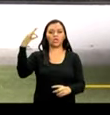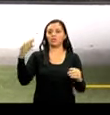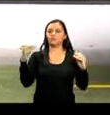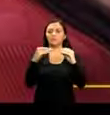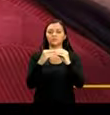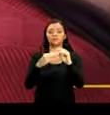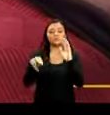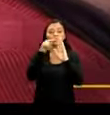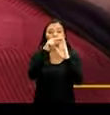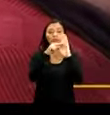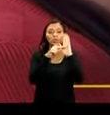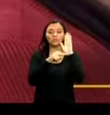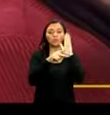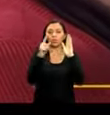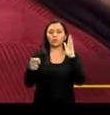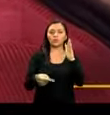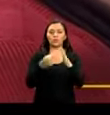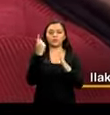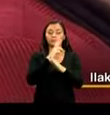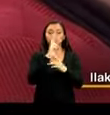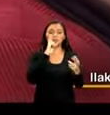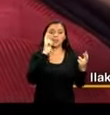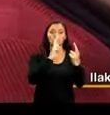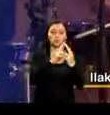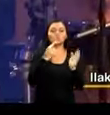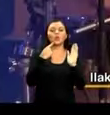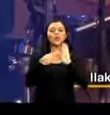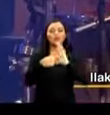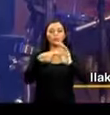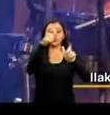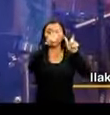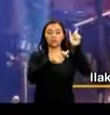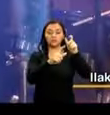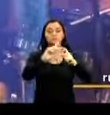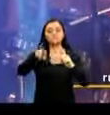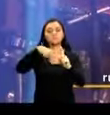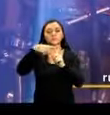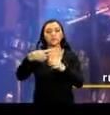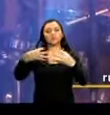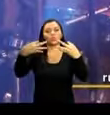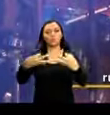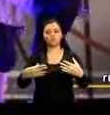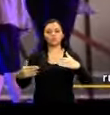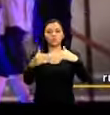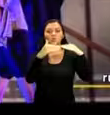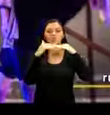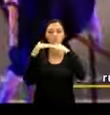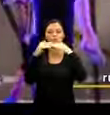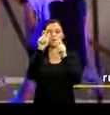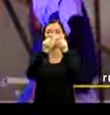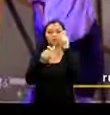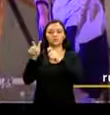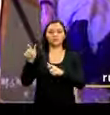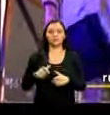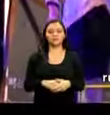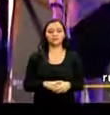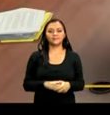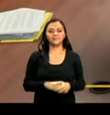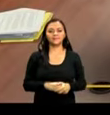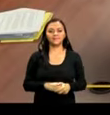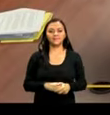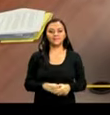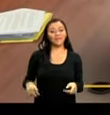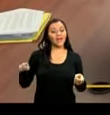acumulable para establecer normas que, por un lado, reconozcan el ejemplo ciudadano y, por otro, sean justas y equitativas para todos los